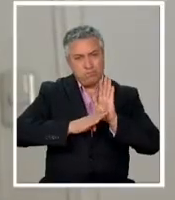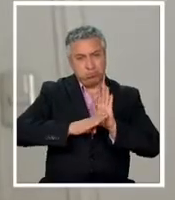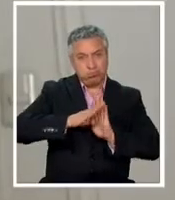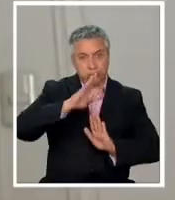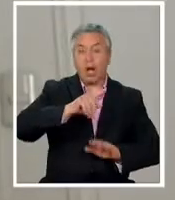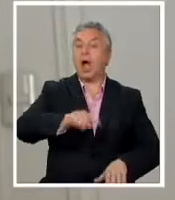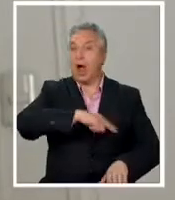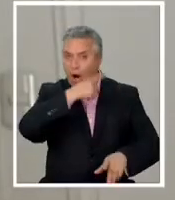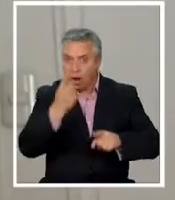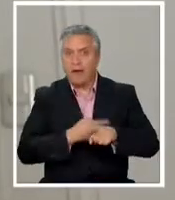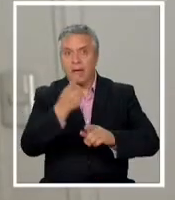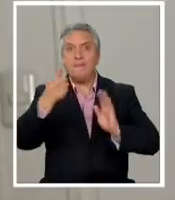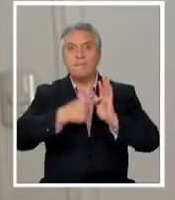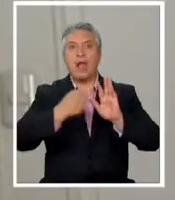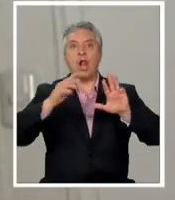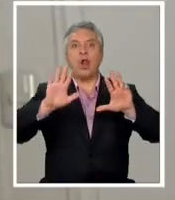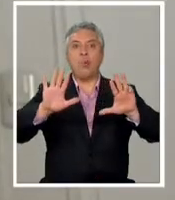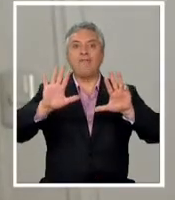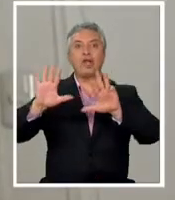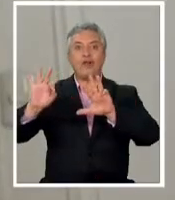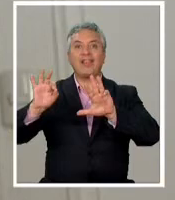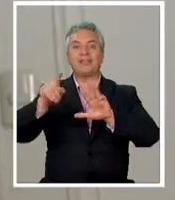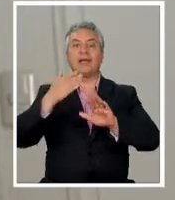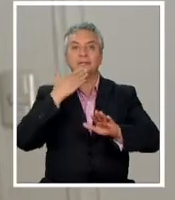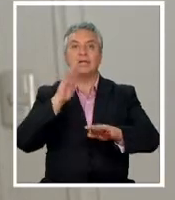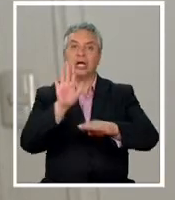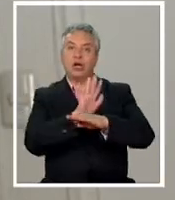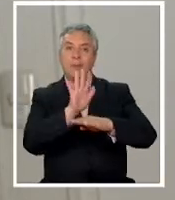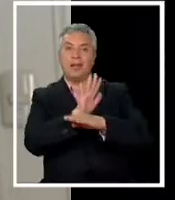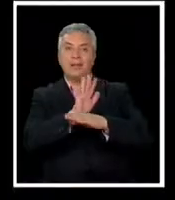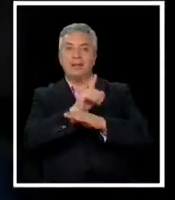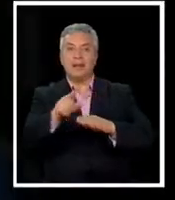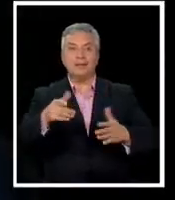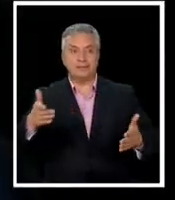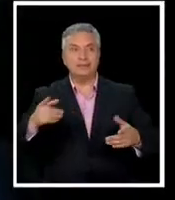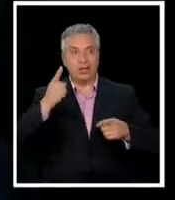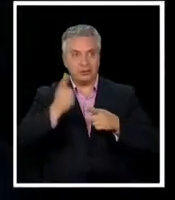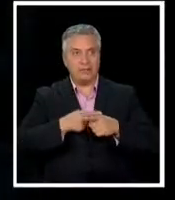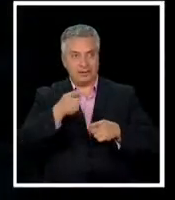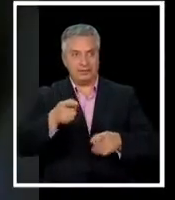volvió hasta el número 1 en los años 90 gracias a la comedia El Mundo según Wayne